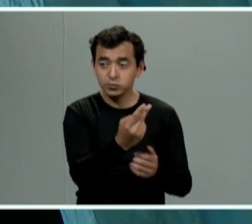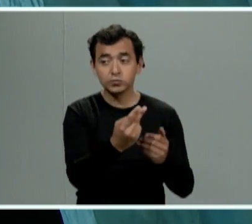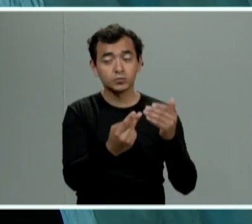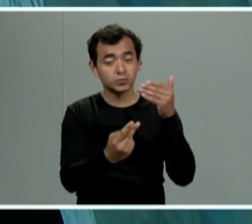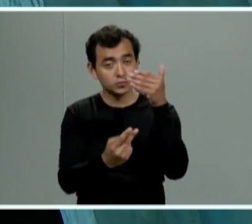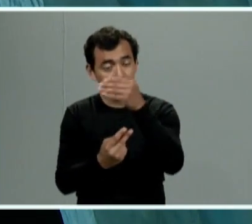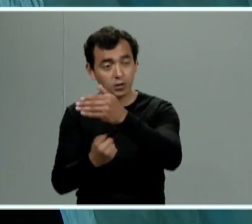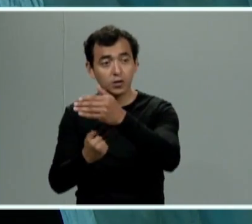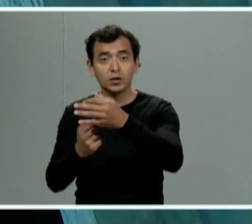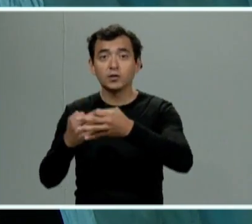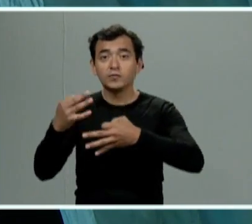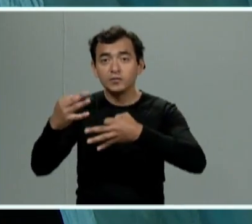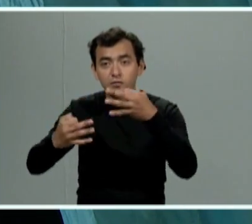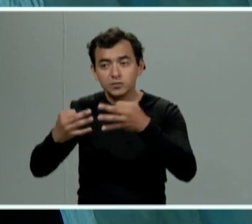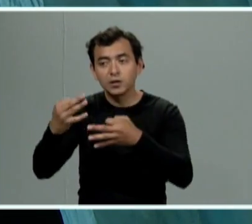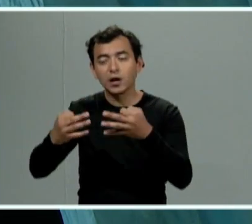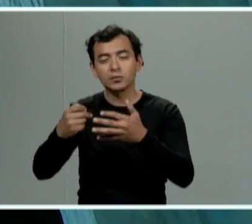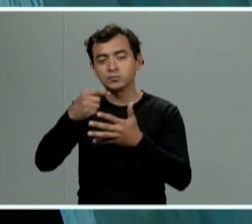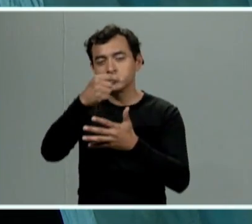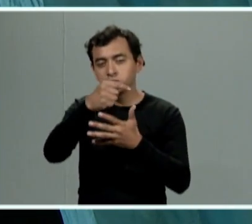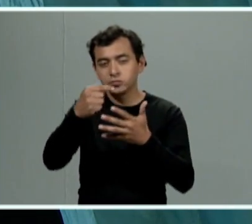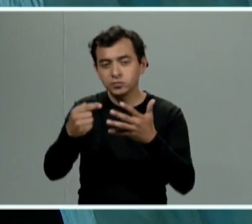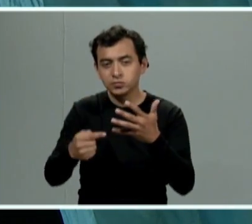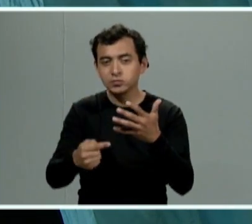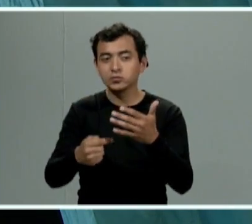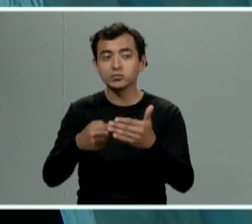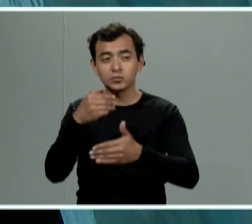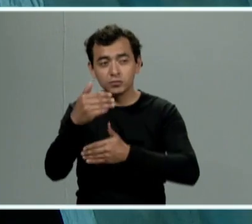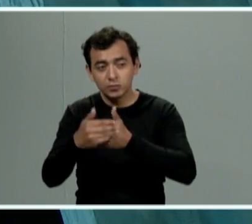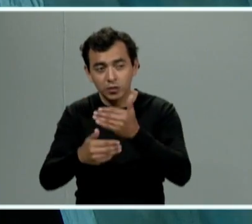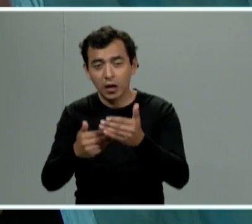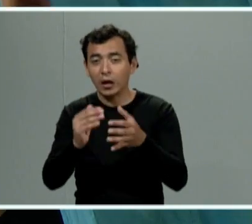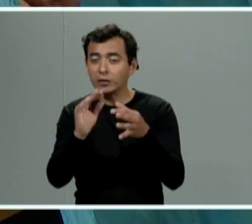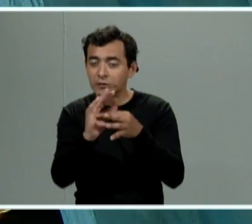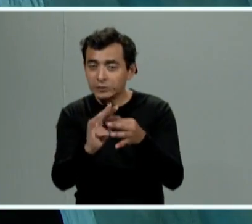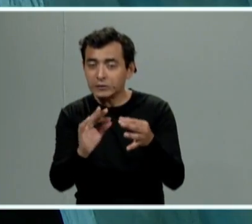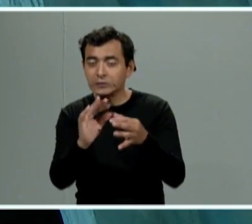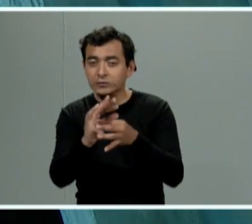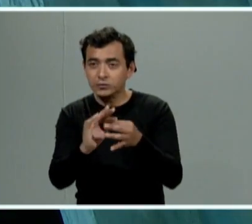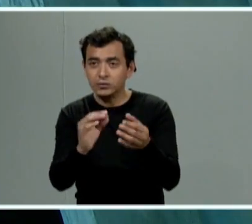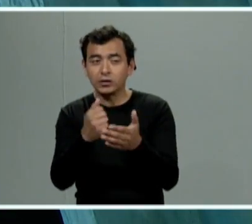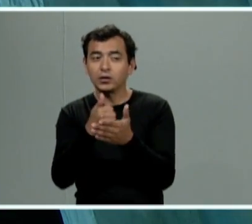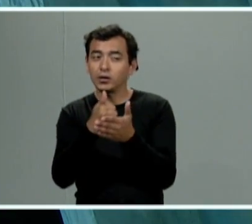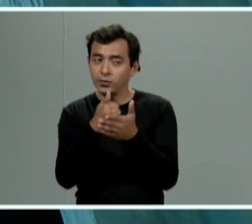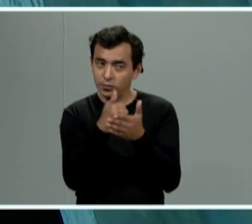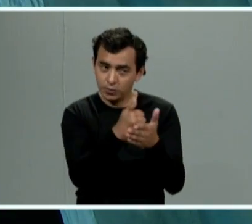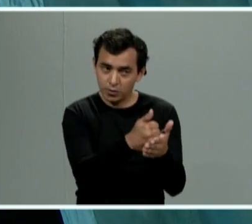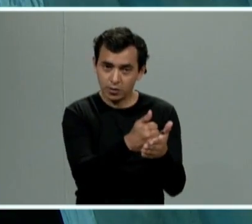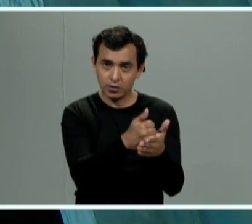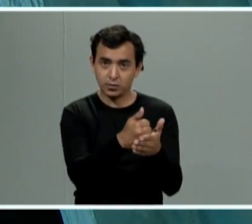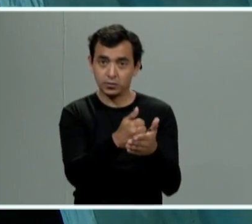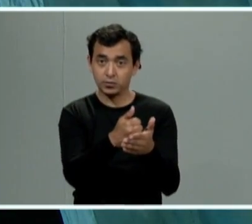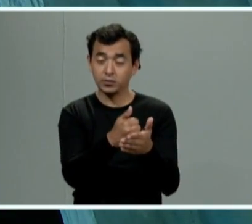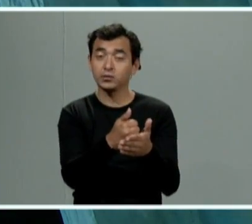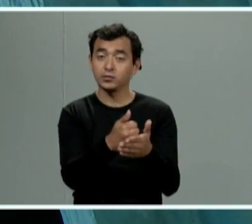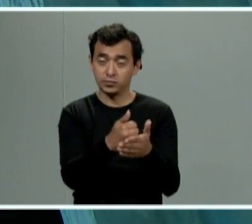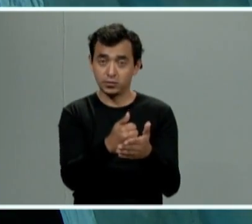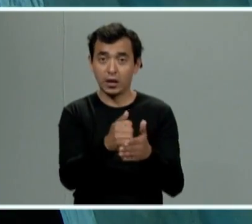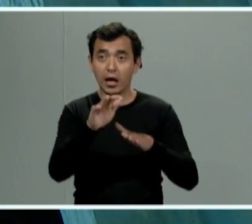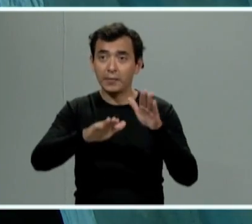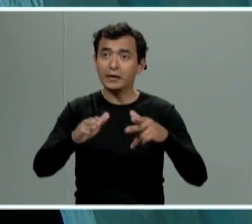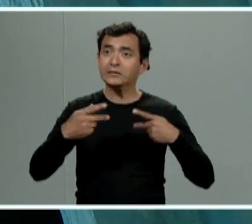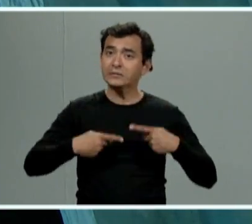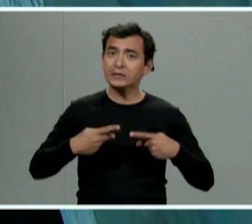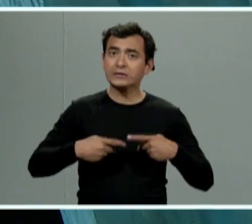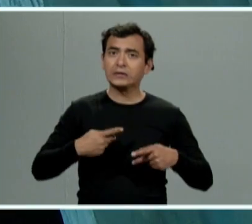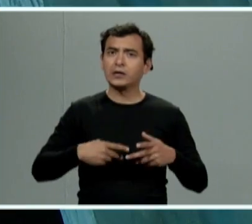y todo lo que es la secuela procesal una vez que esa carpeta de investigación es judicializada muchas veces la víctima ya llega